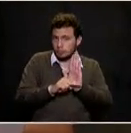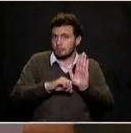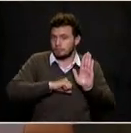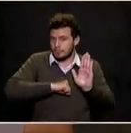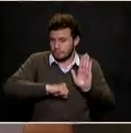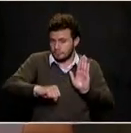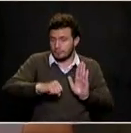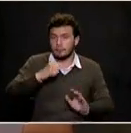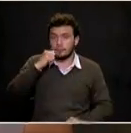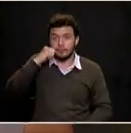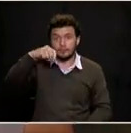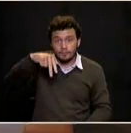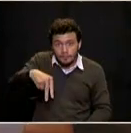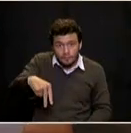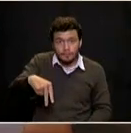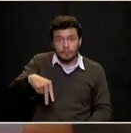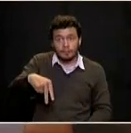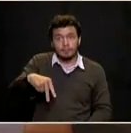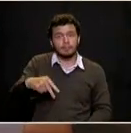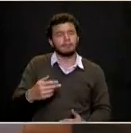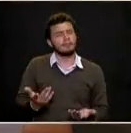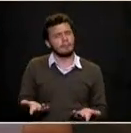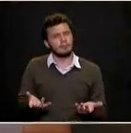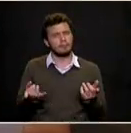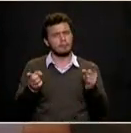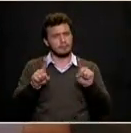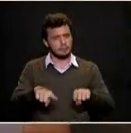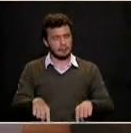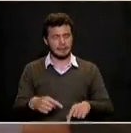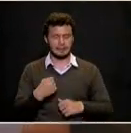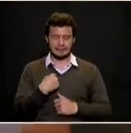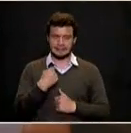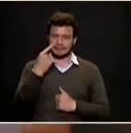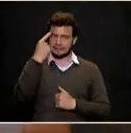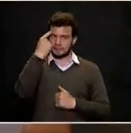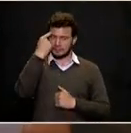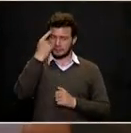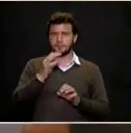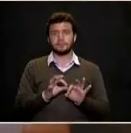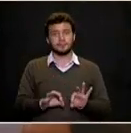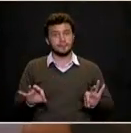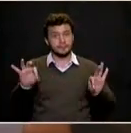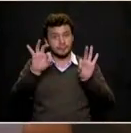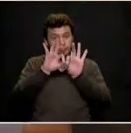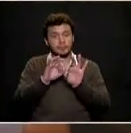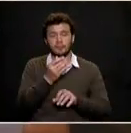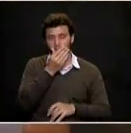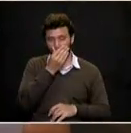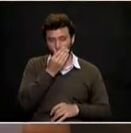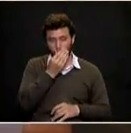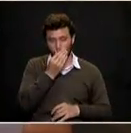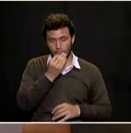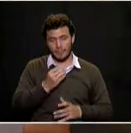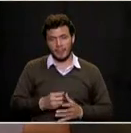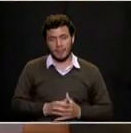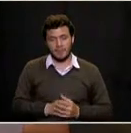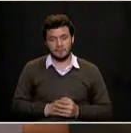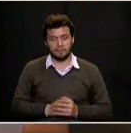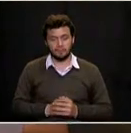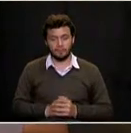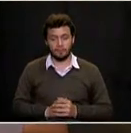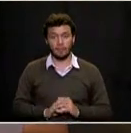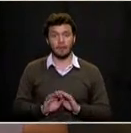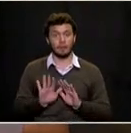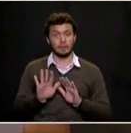Igualmente, creo importante fortalecer las estructuras en